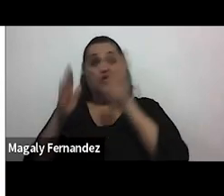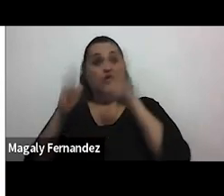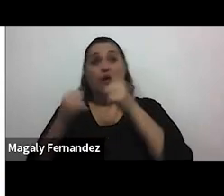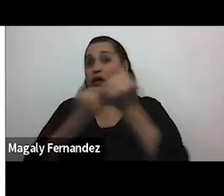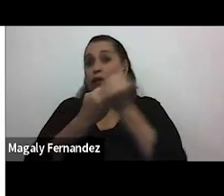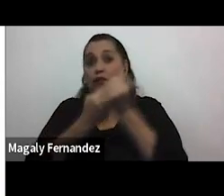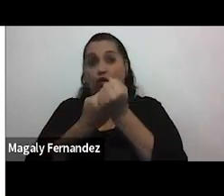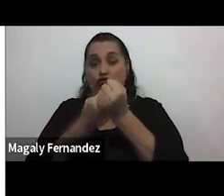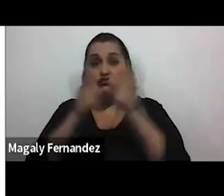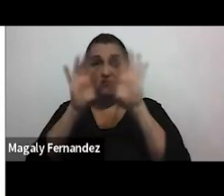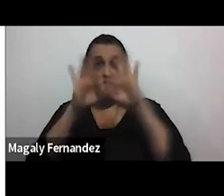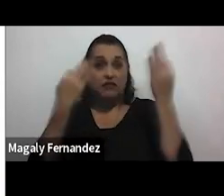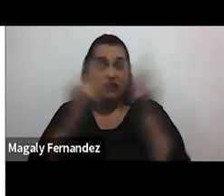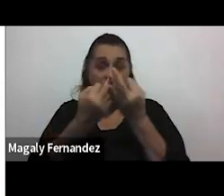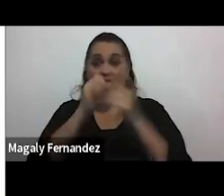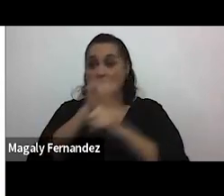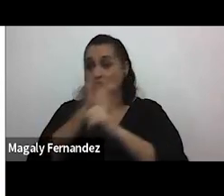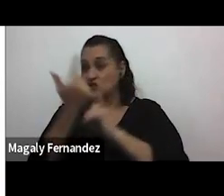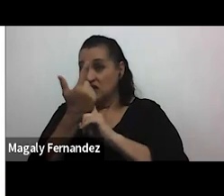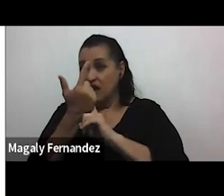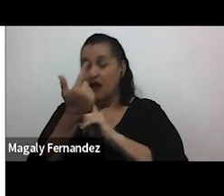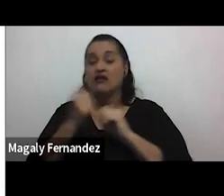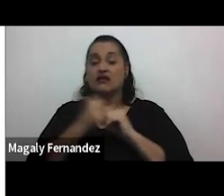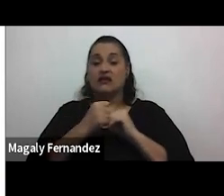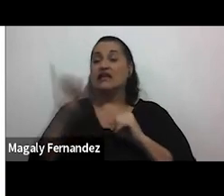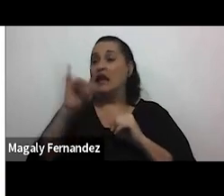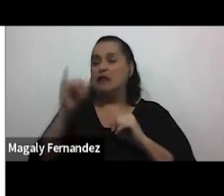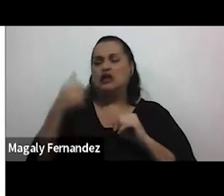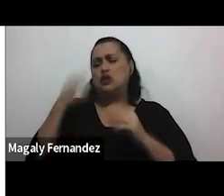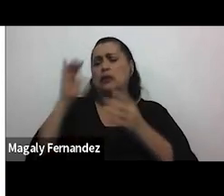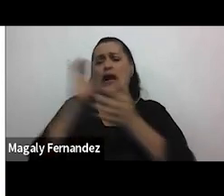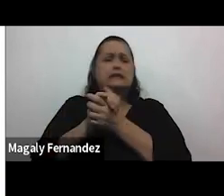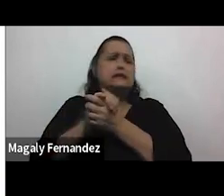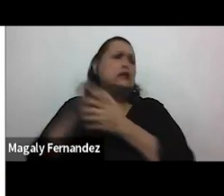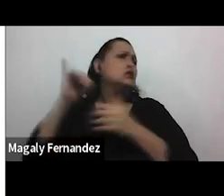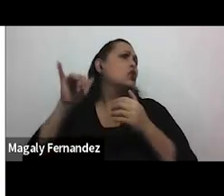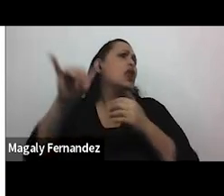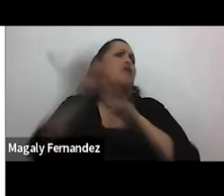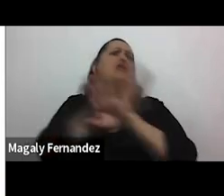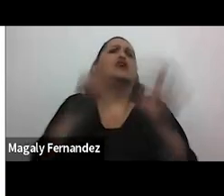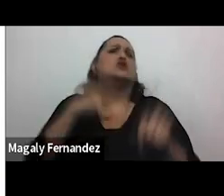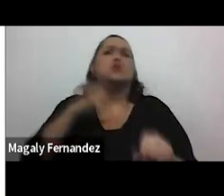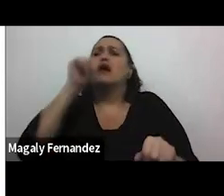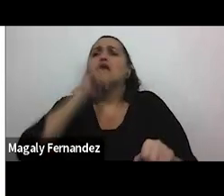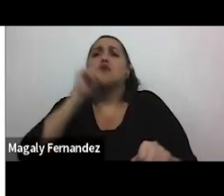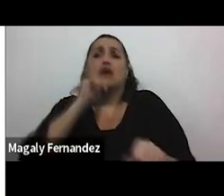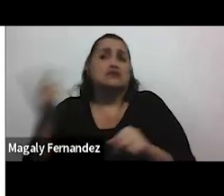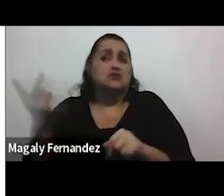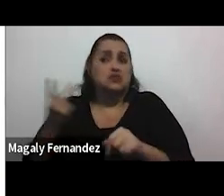valores y creencias culturales o religiosas que yo me casé para toda la vida si yo estoy con esta persona